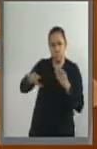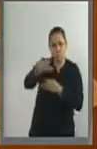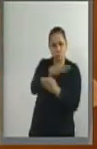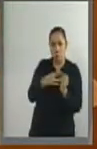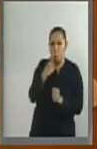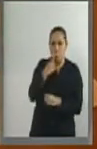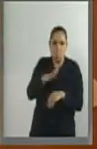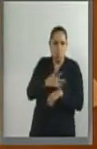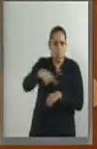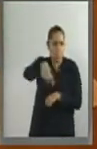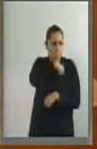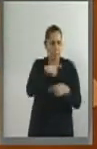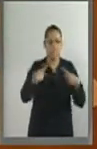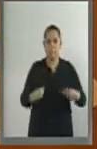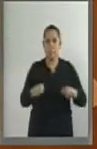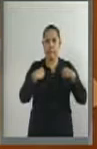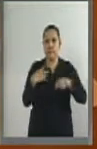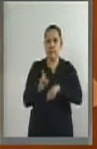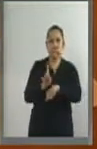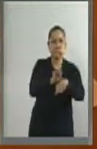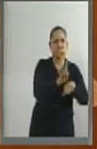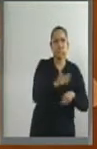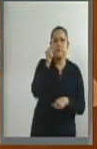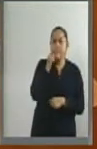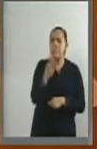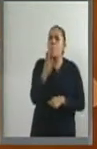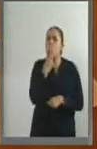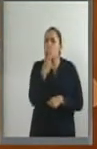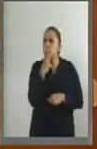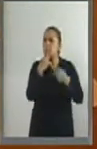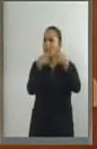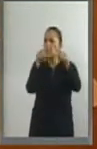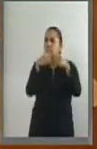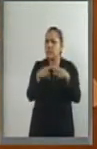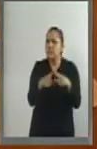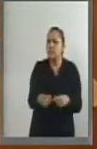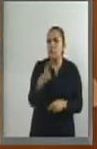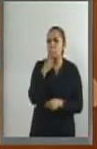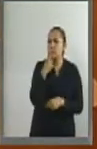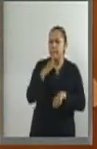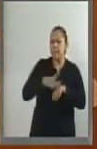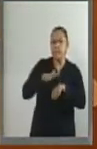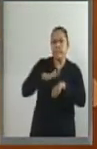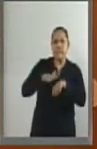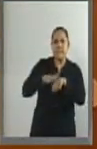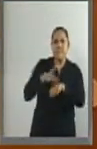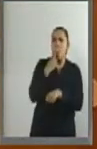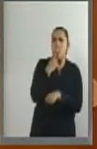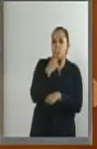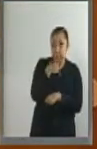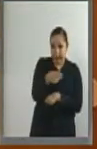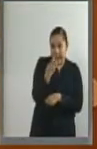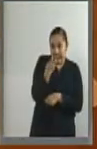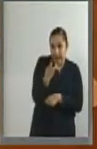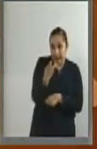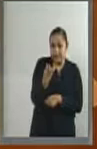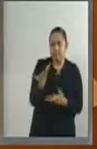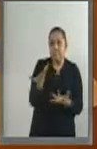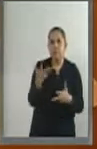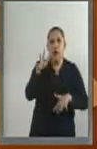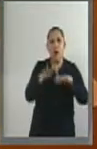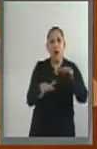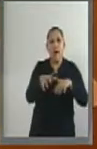vida cotidiana. Nuestra forma de consumir ha contribuido cada vez más al seguimiento de senderos